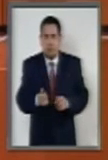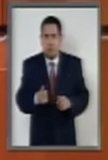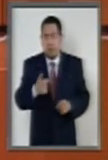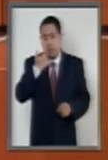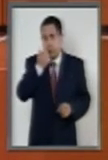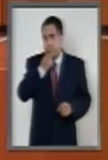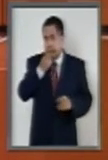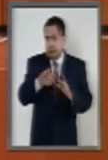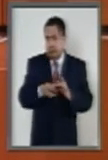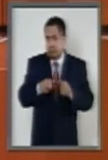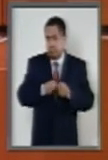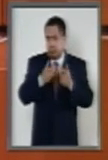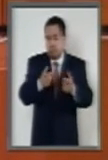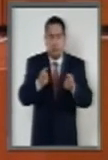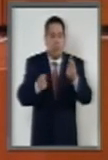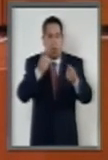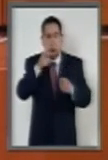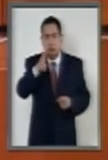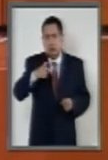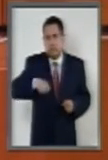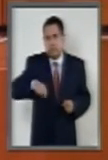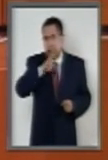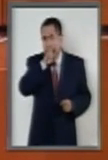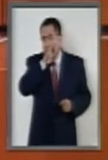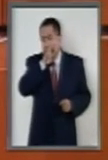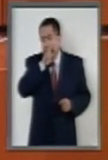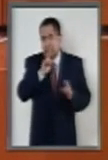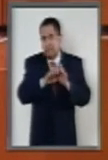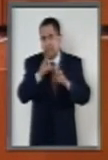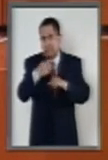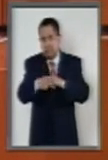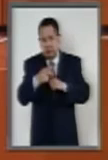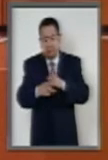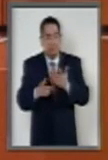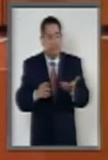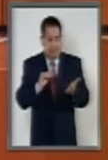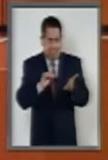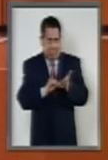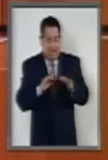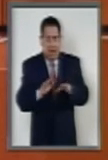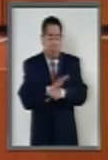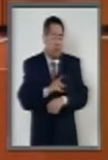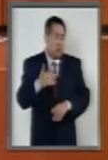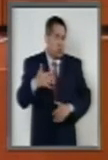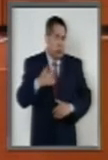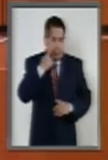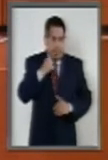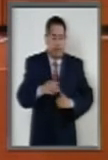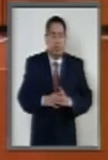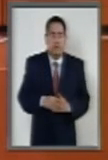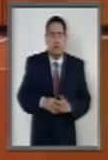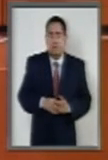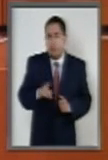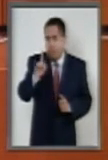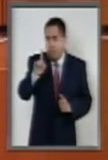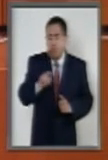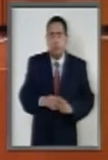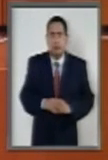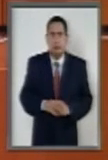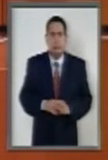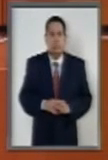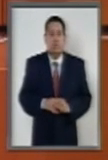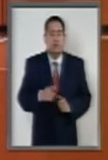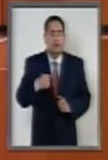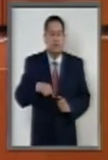expresar algunas preocupaciones y riesgos contenidos en este dictamen. Primero, no